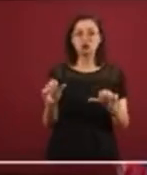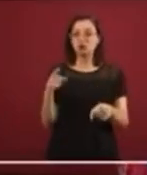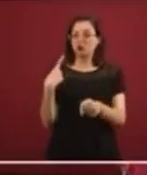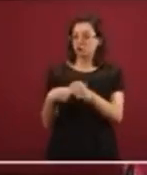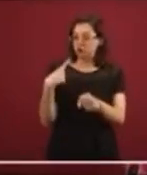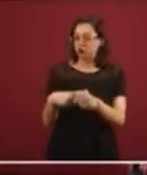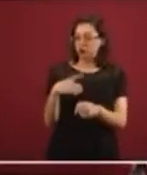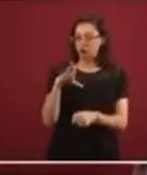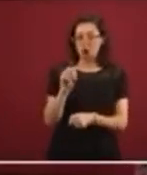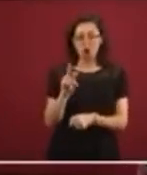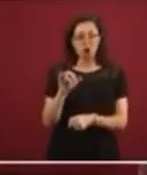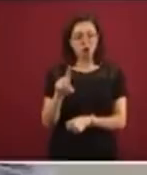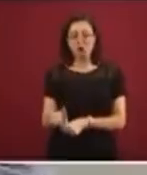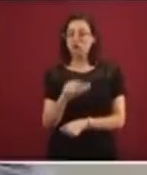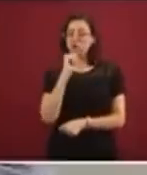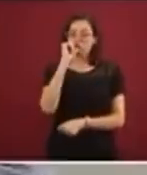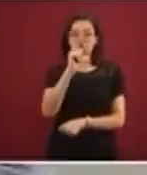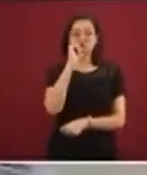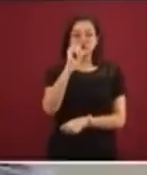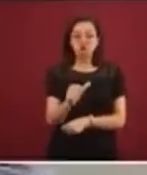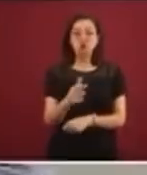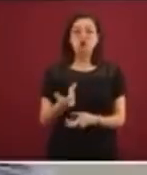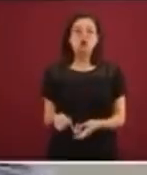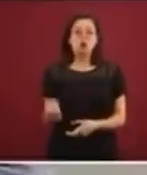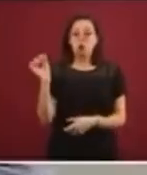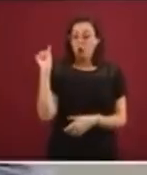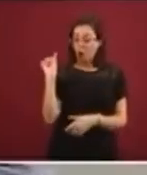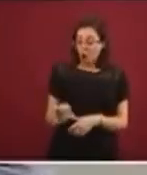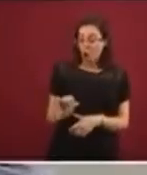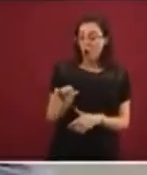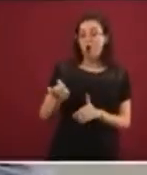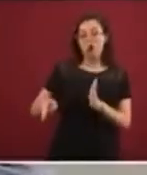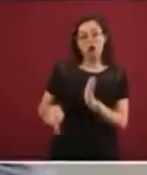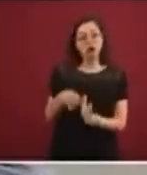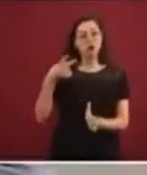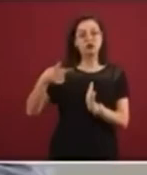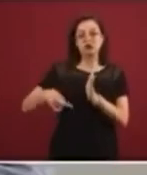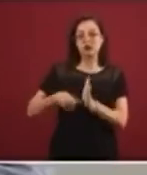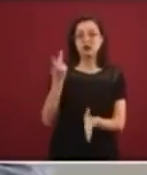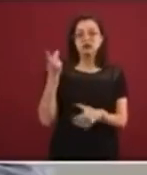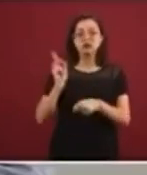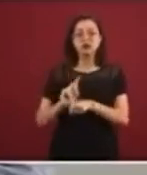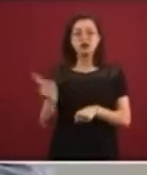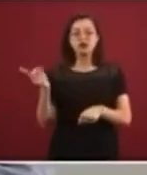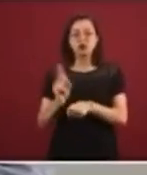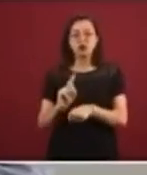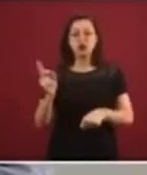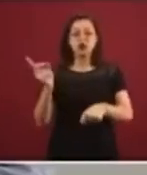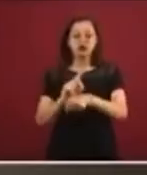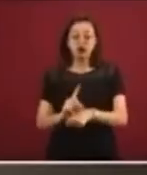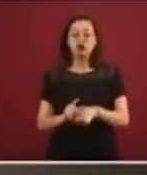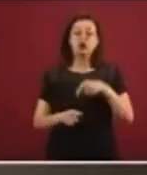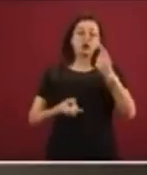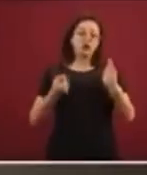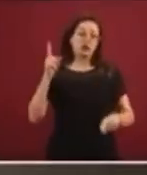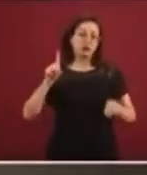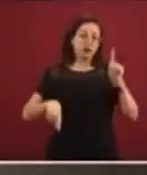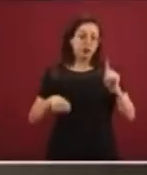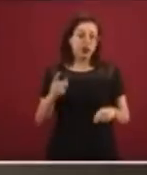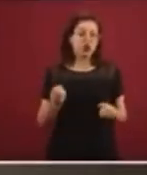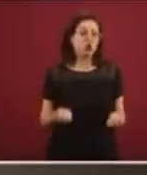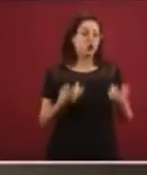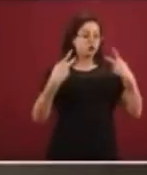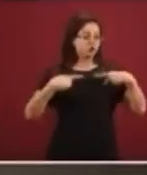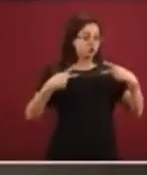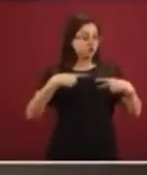Esto va a continuar, es decir, el día de hoy va a llegar otro grupo de muestras y mañana, y así en función de cómo vayan ingresando los